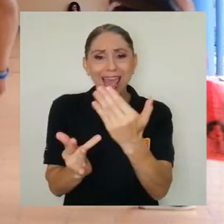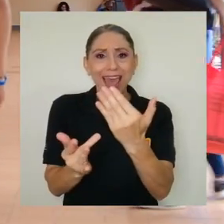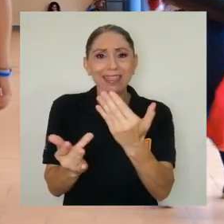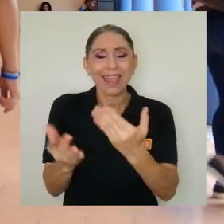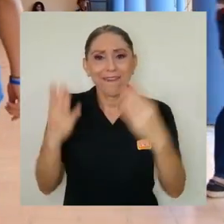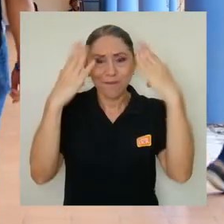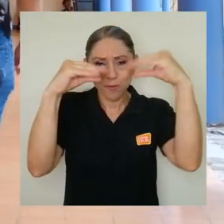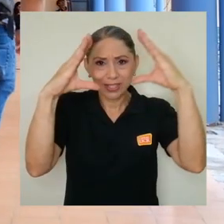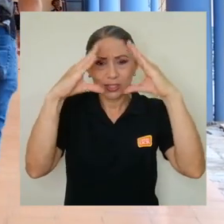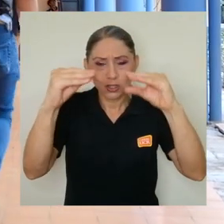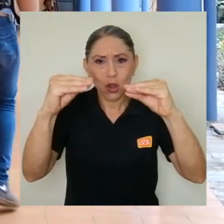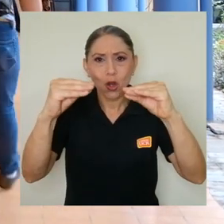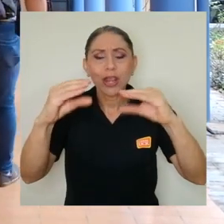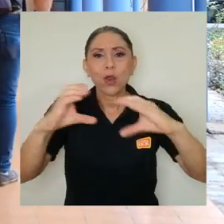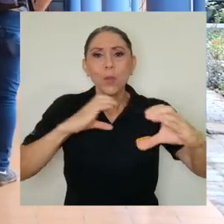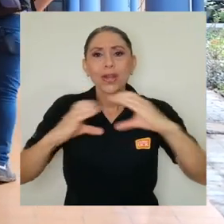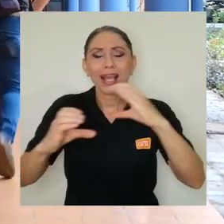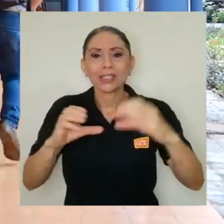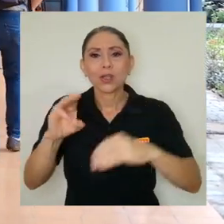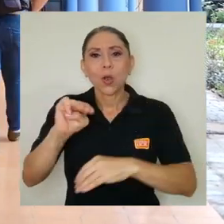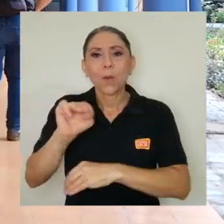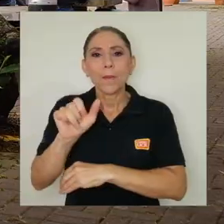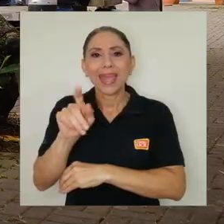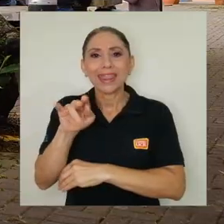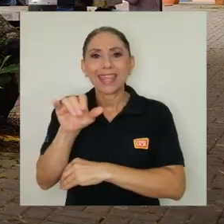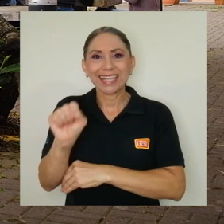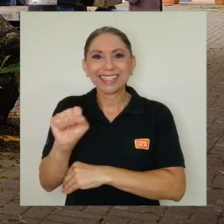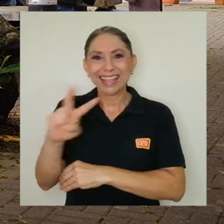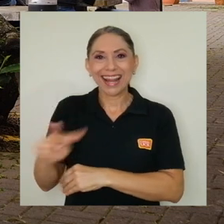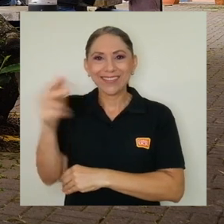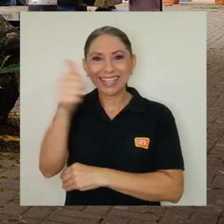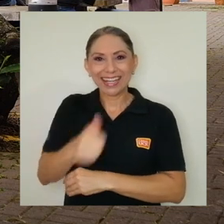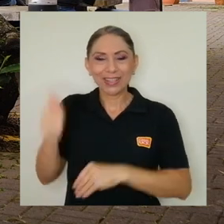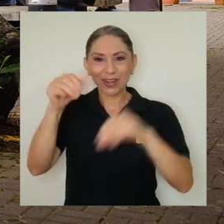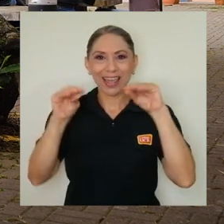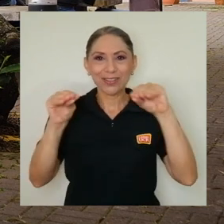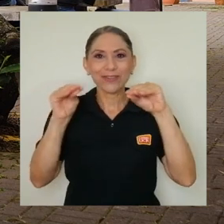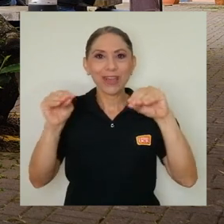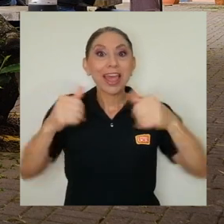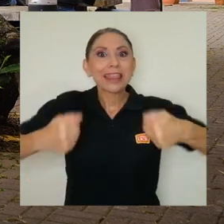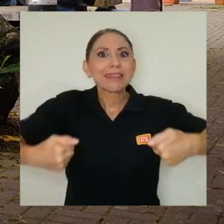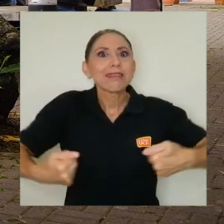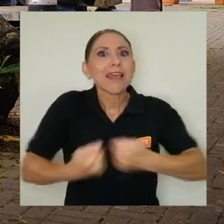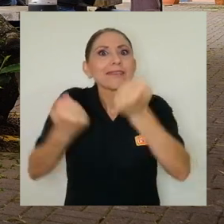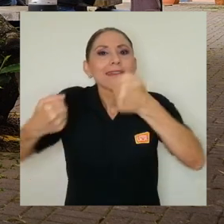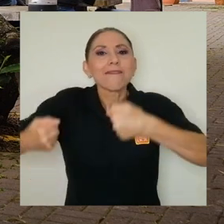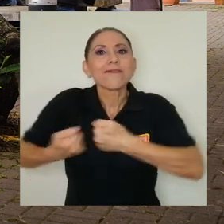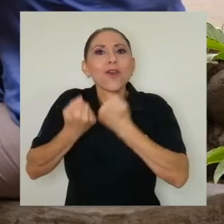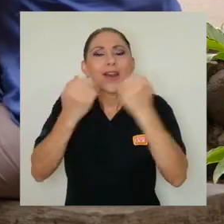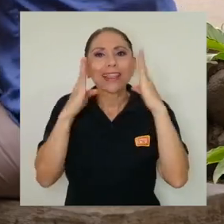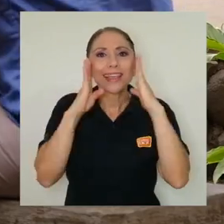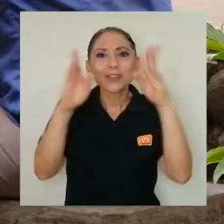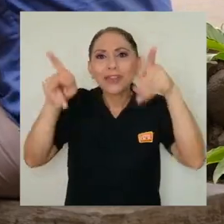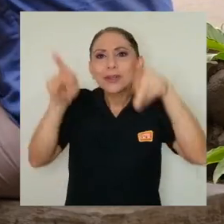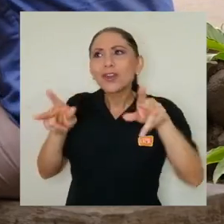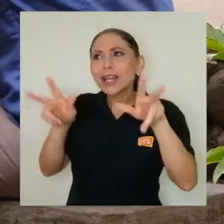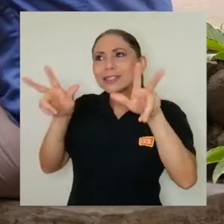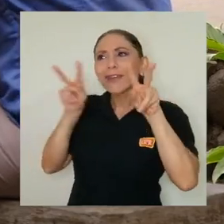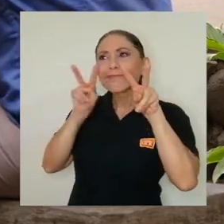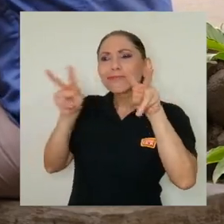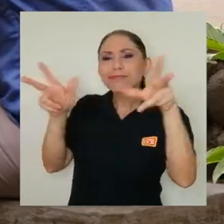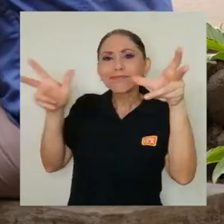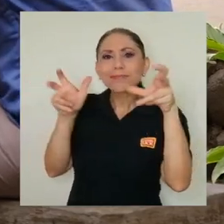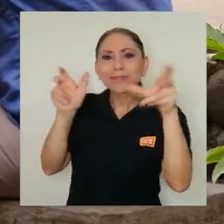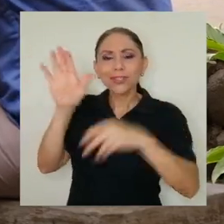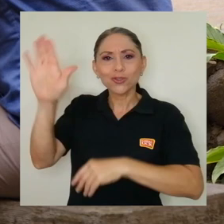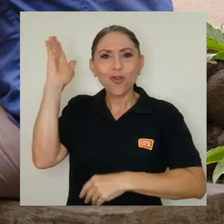metix de la vicerrectoría de docencia desafió la atención de quienes siguieron su conferencia en la que analizó